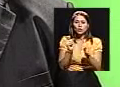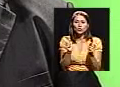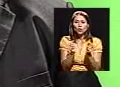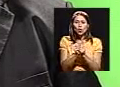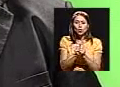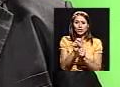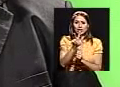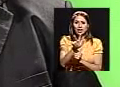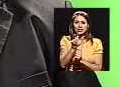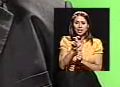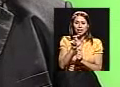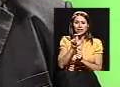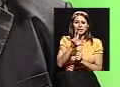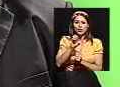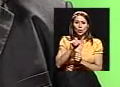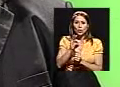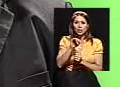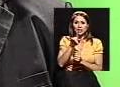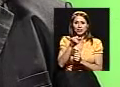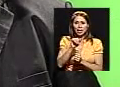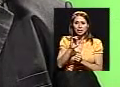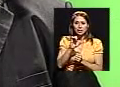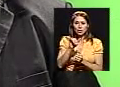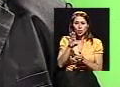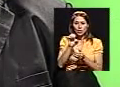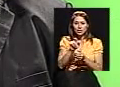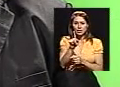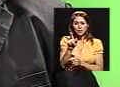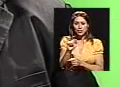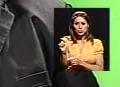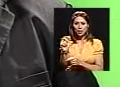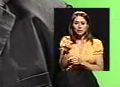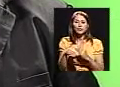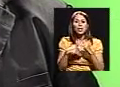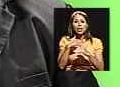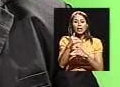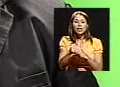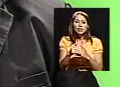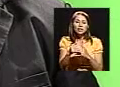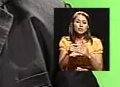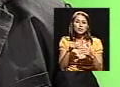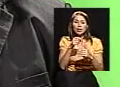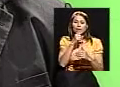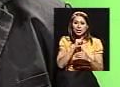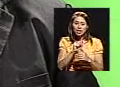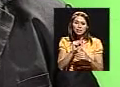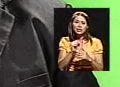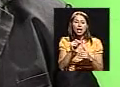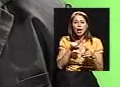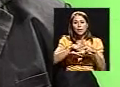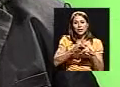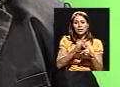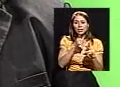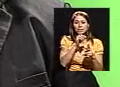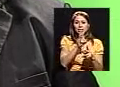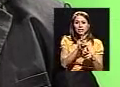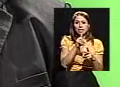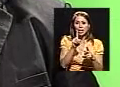mensuales. La pensión se puede anticipar a partir de los 61 años, 11 meses, el hombre con